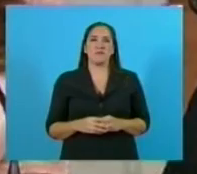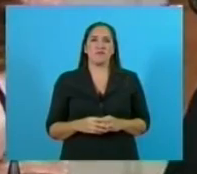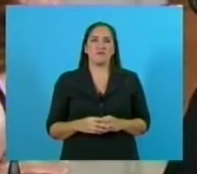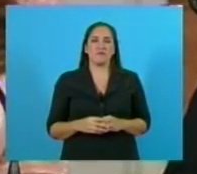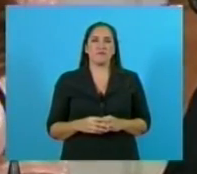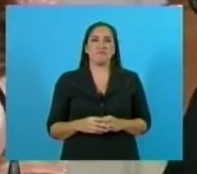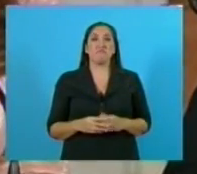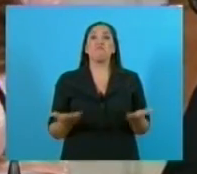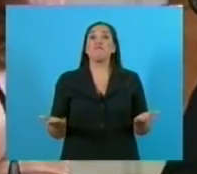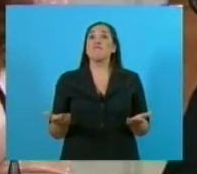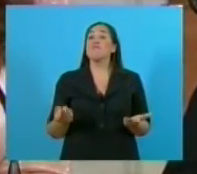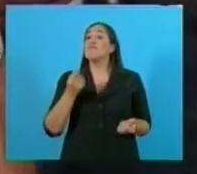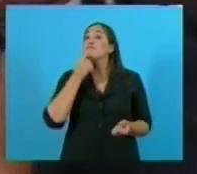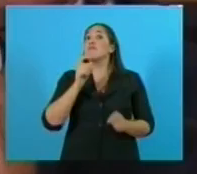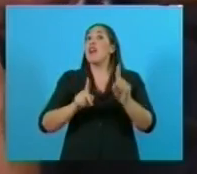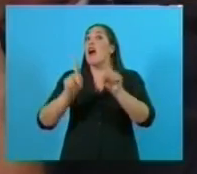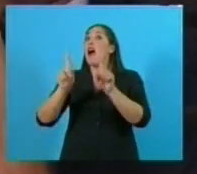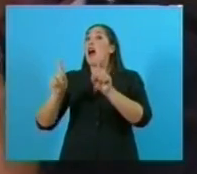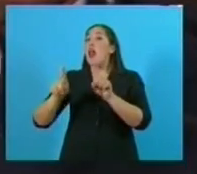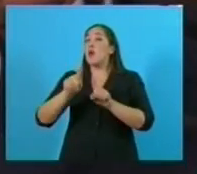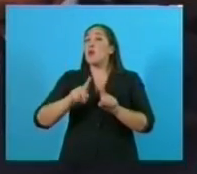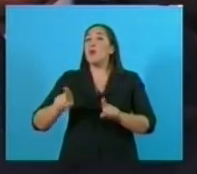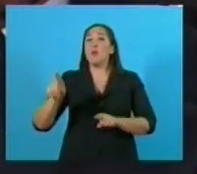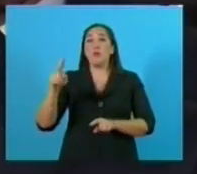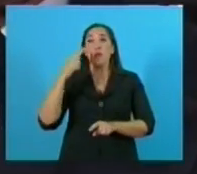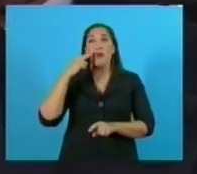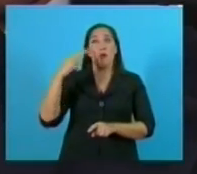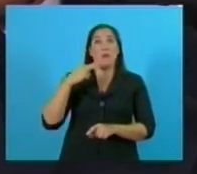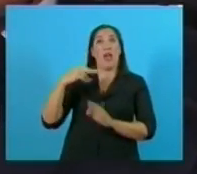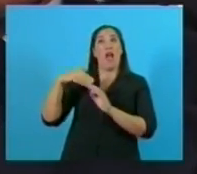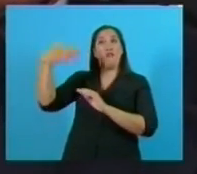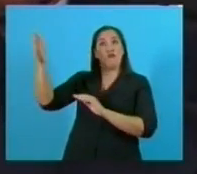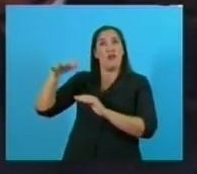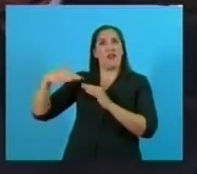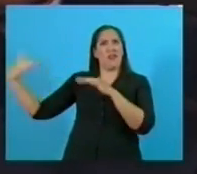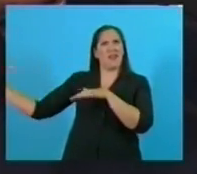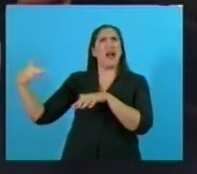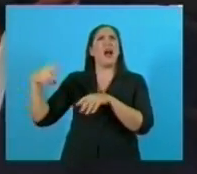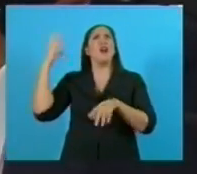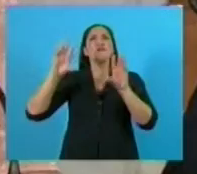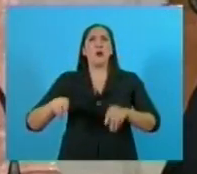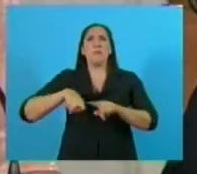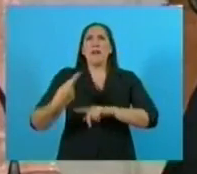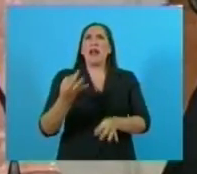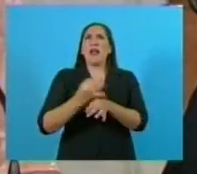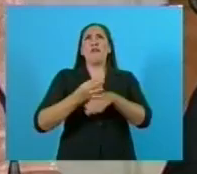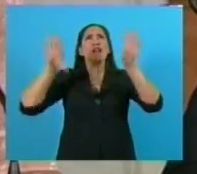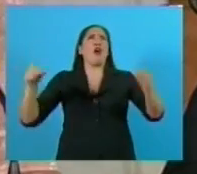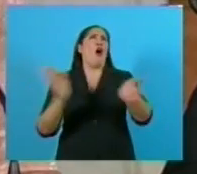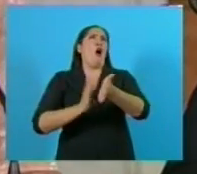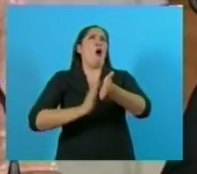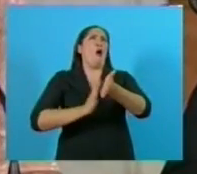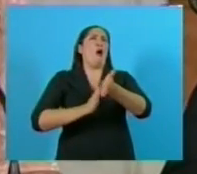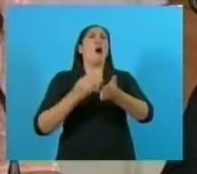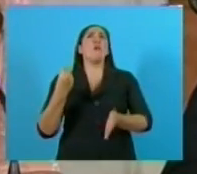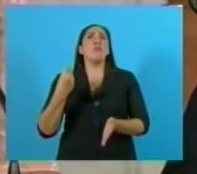Si alguno nos ve de afuera dirán estos locos que aplauden porque empiezan las clases, porque claro, en todos los